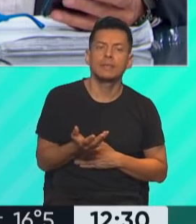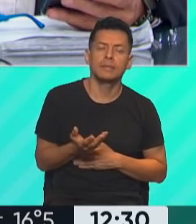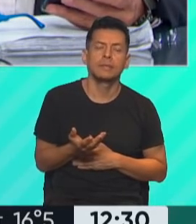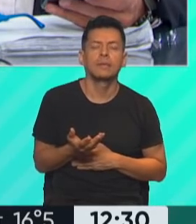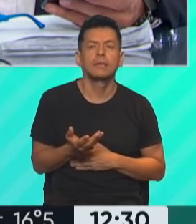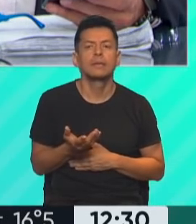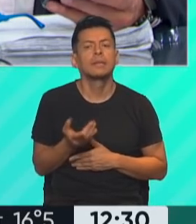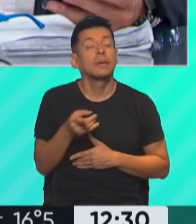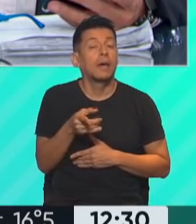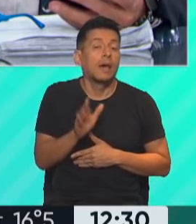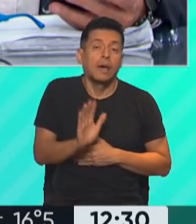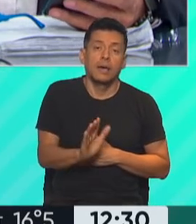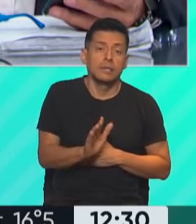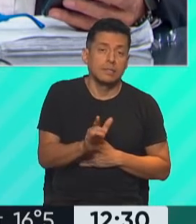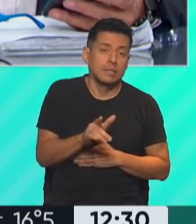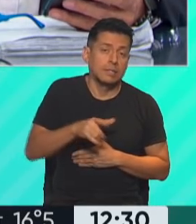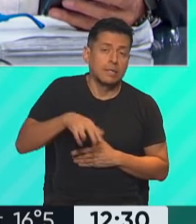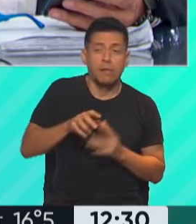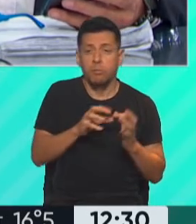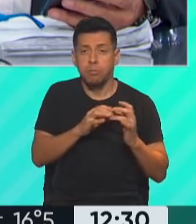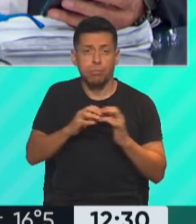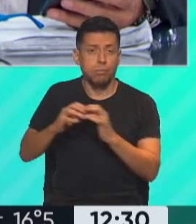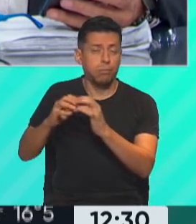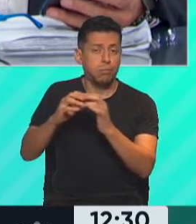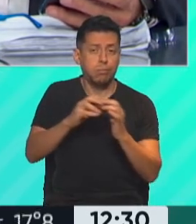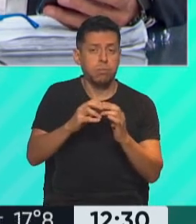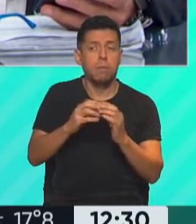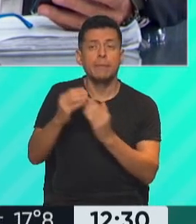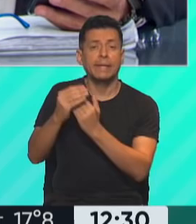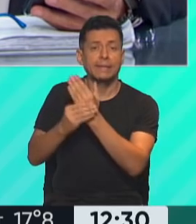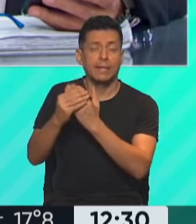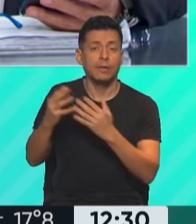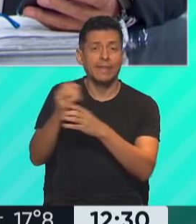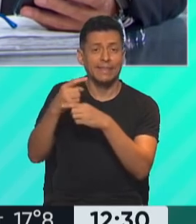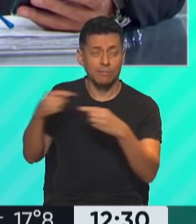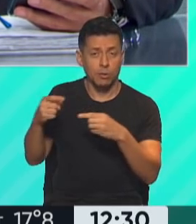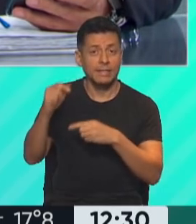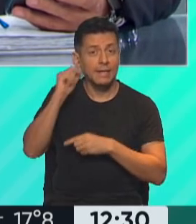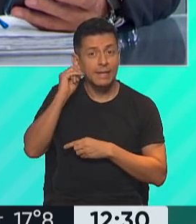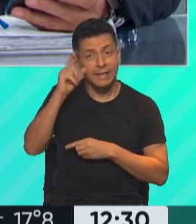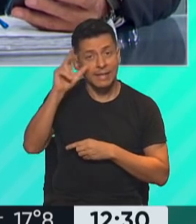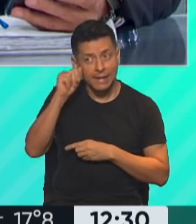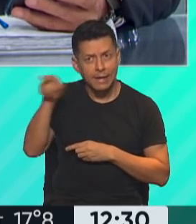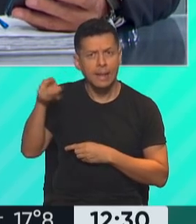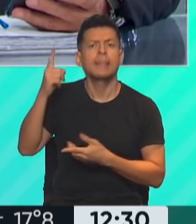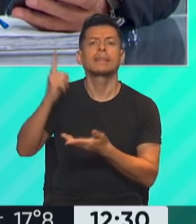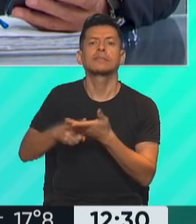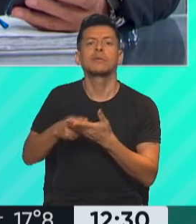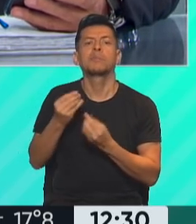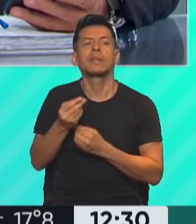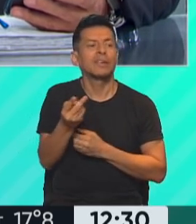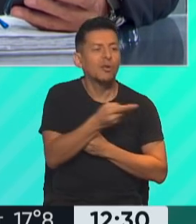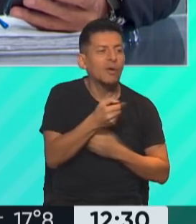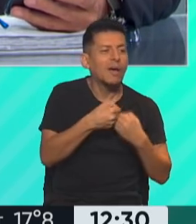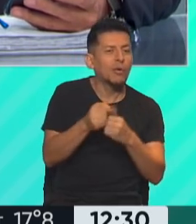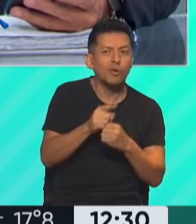Porque esto sale por un laudo que da el Ministerio de Transporte. Alexis Guerrera, su titular, después de que no hubo acuerdo entre las